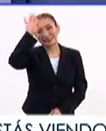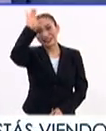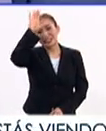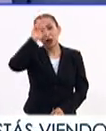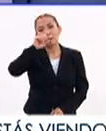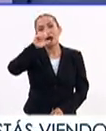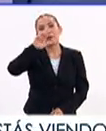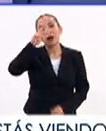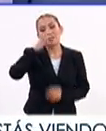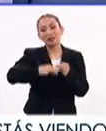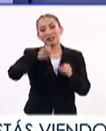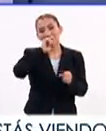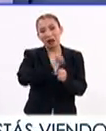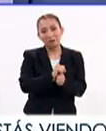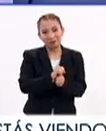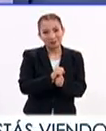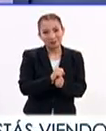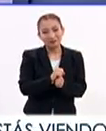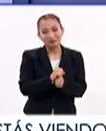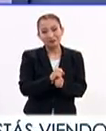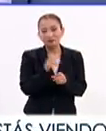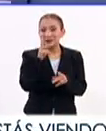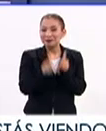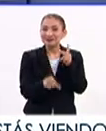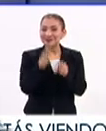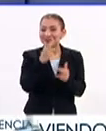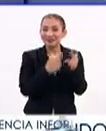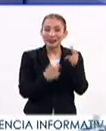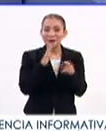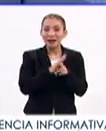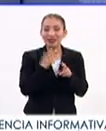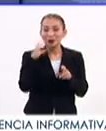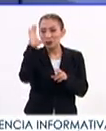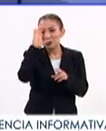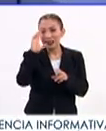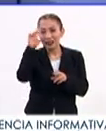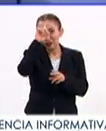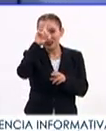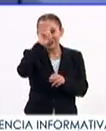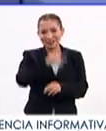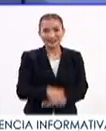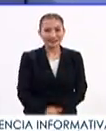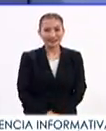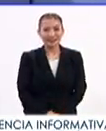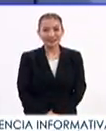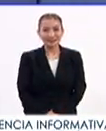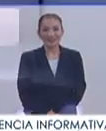cultural de Omar para este fin de semana. Vamos a hacer una pausa y regresamos con más cultura y recomendaciones.